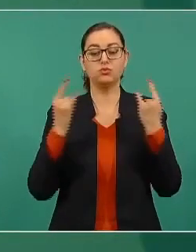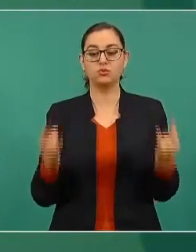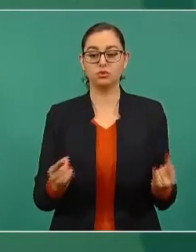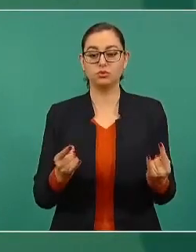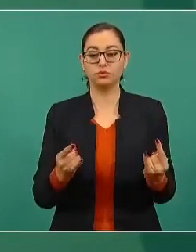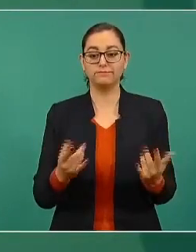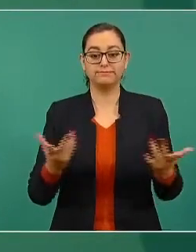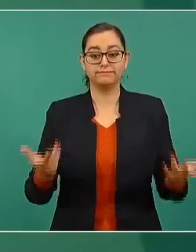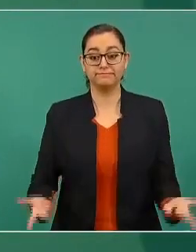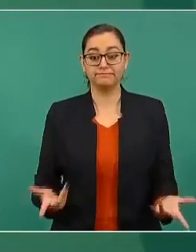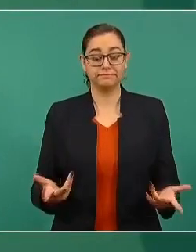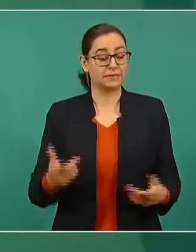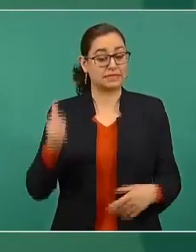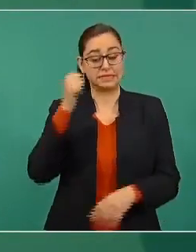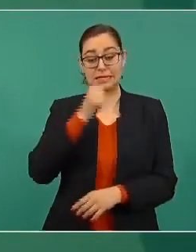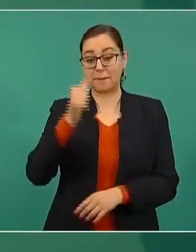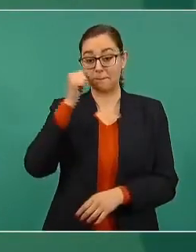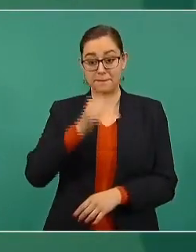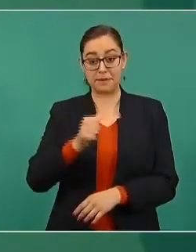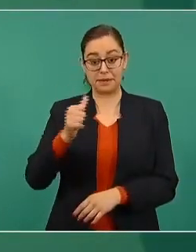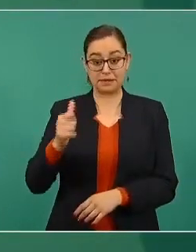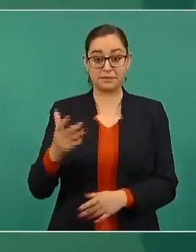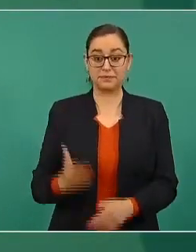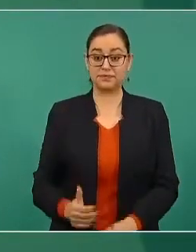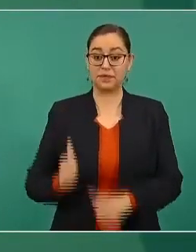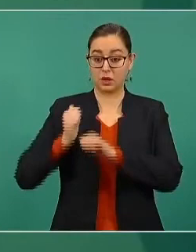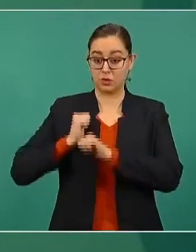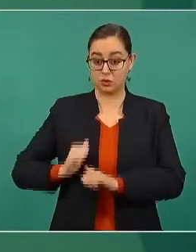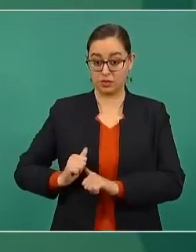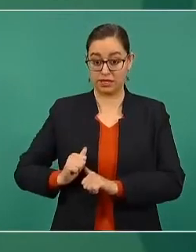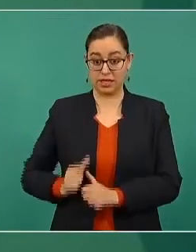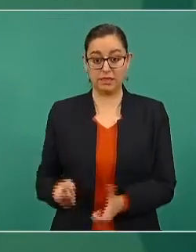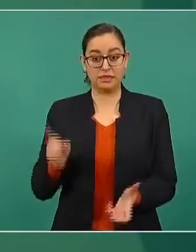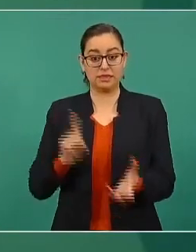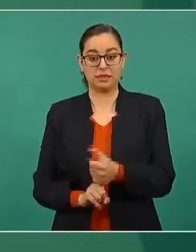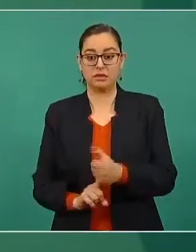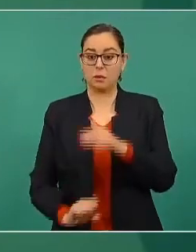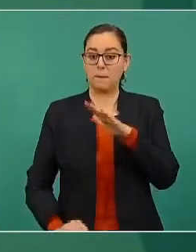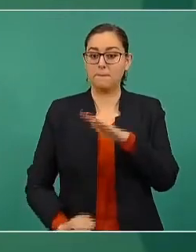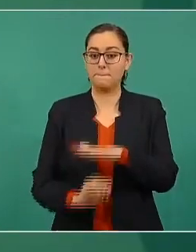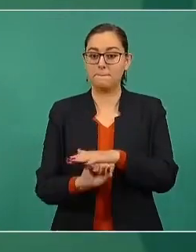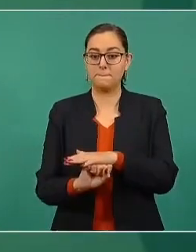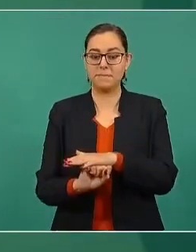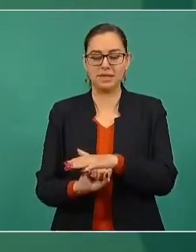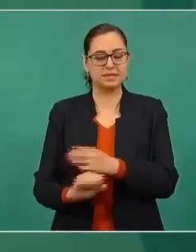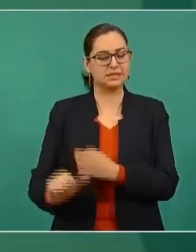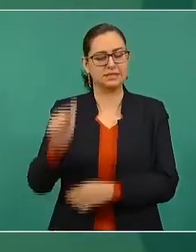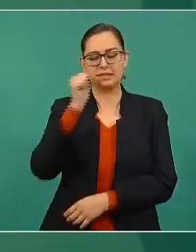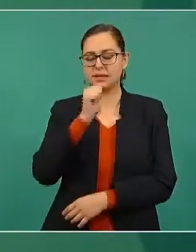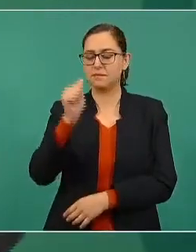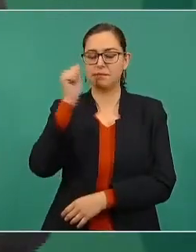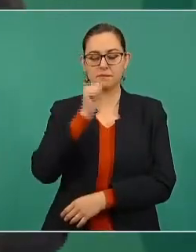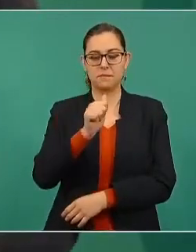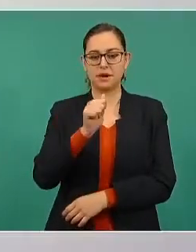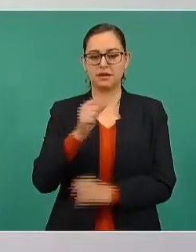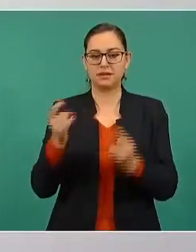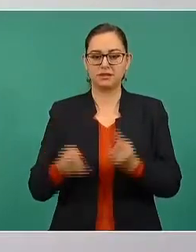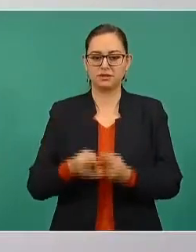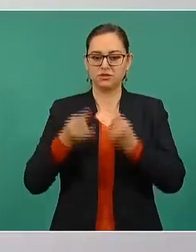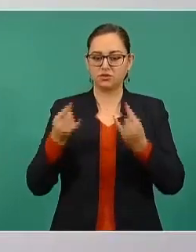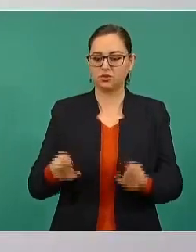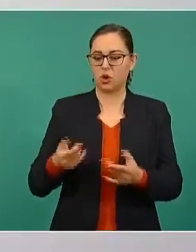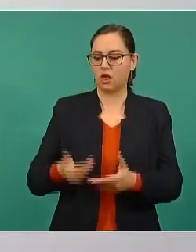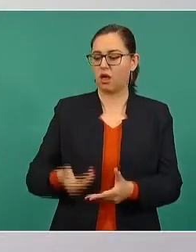tiene como sustento, como base, lo que